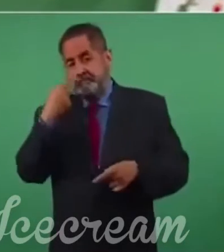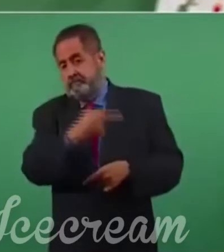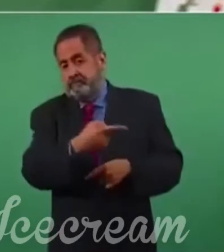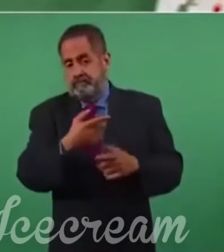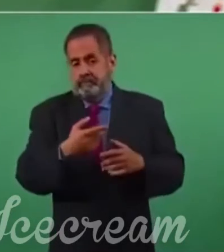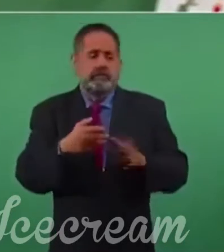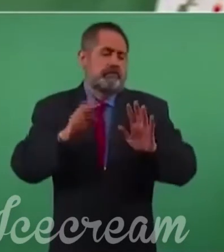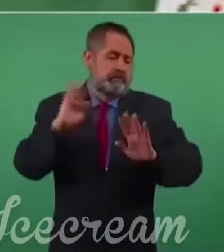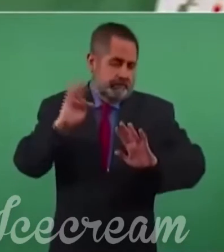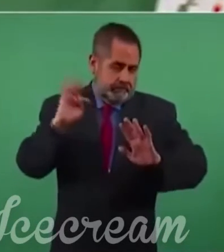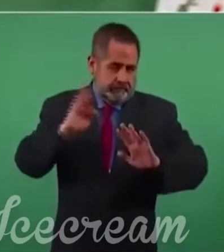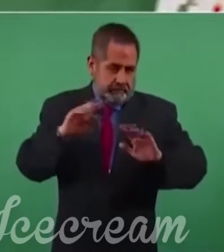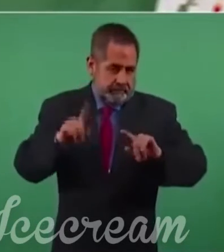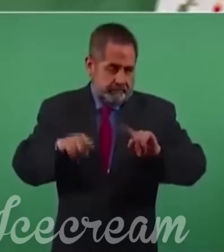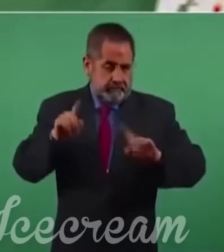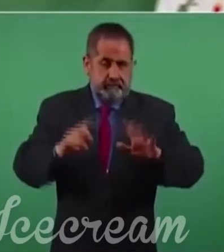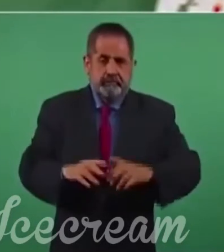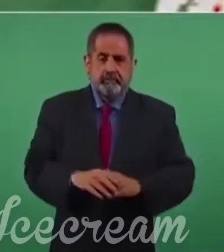sucediera así.